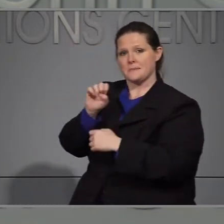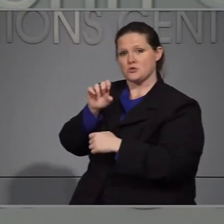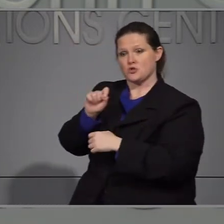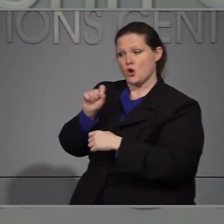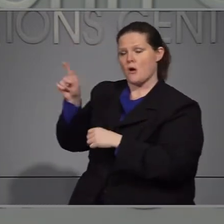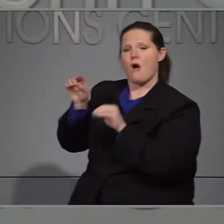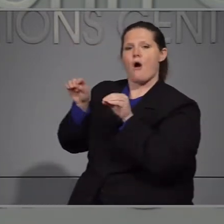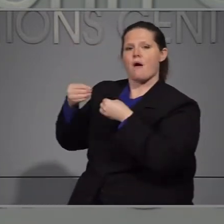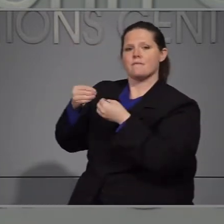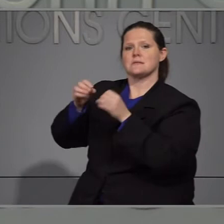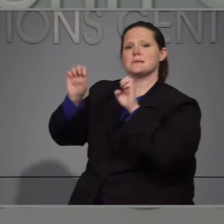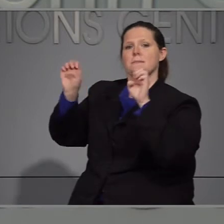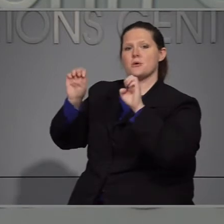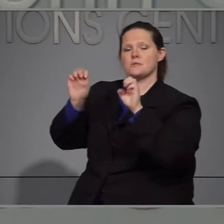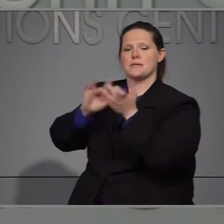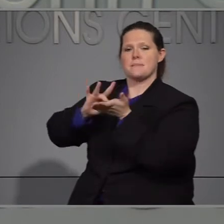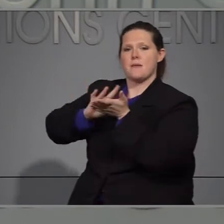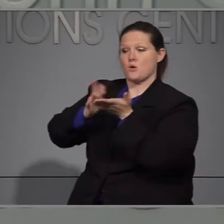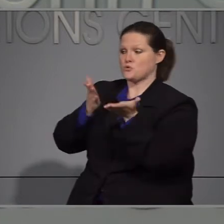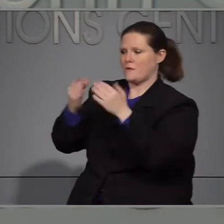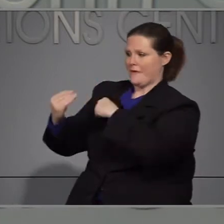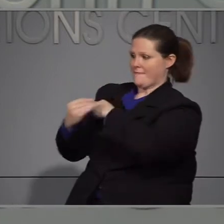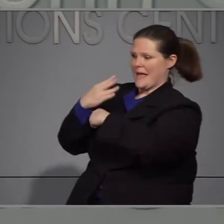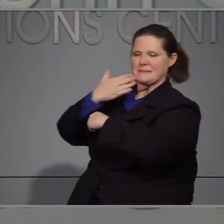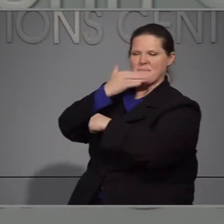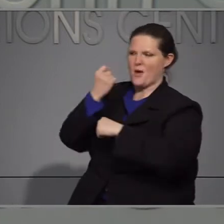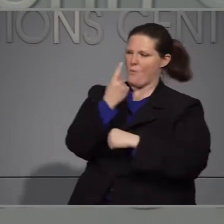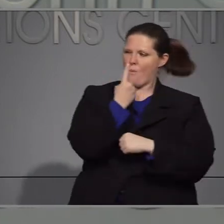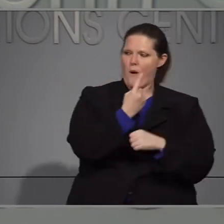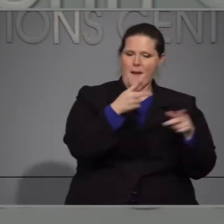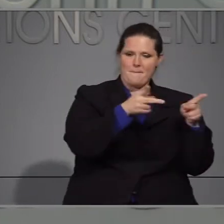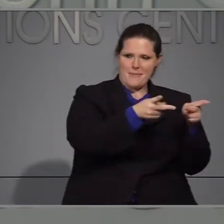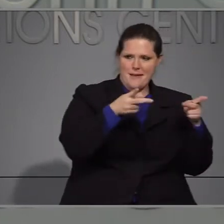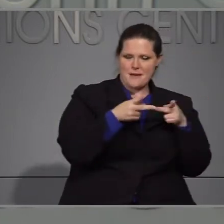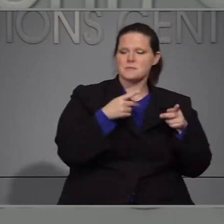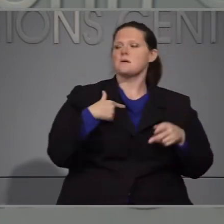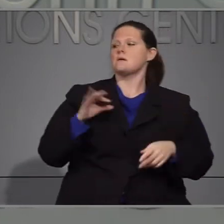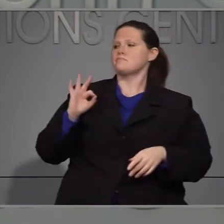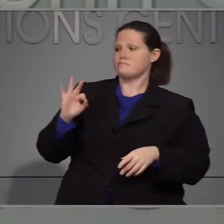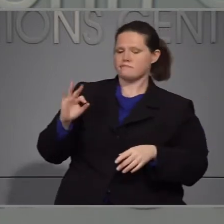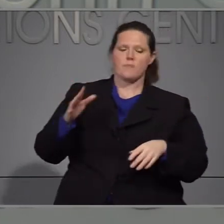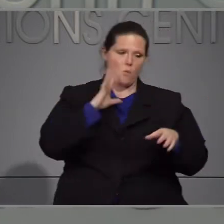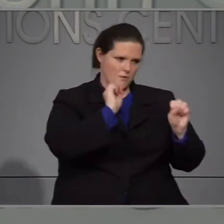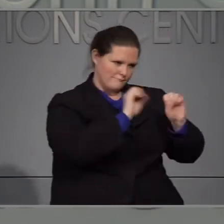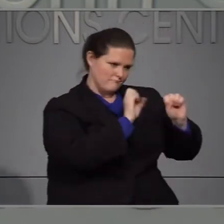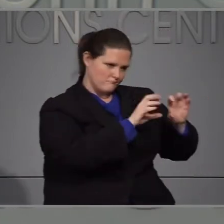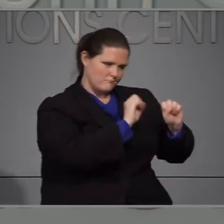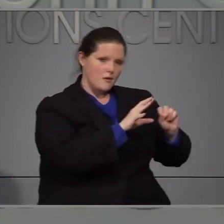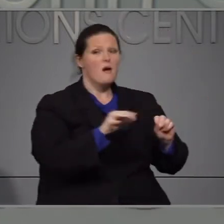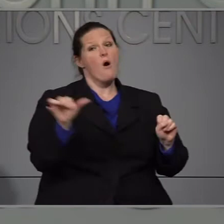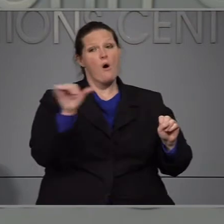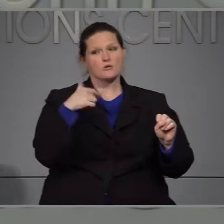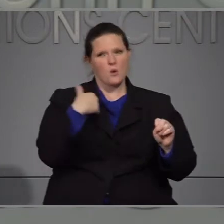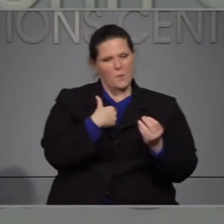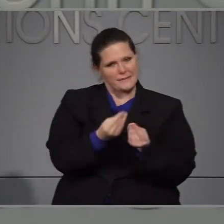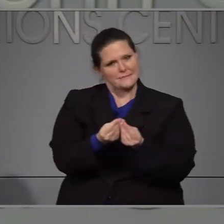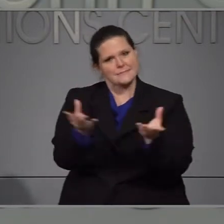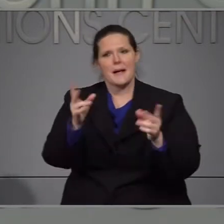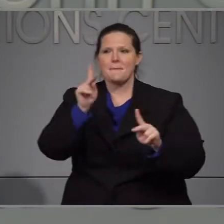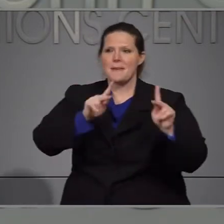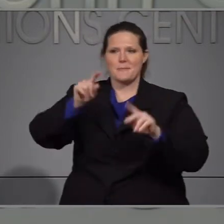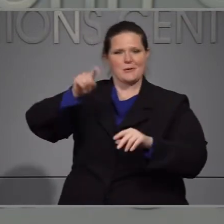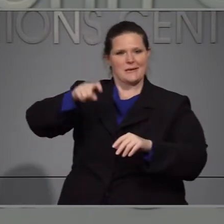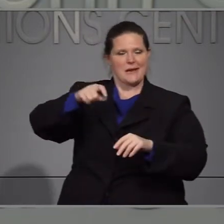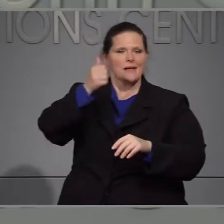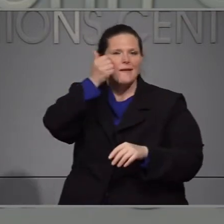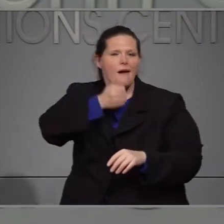equipo ser en la oficina de servicios médicos de emergencia y todavía seguimos hirviendo equipo es